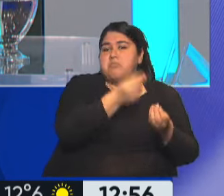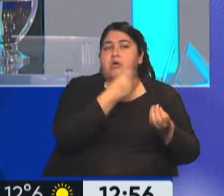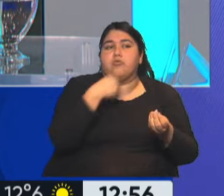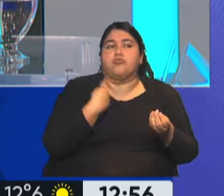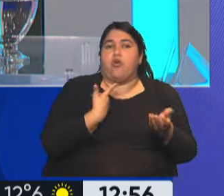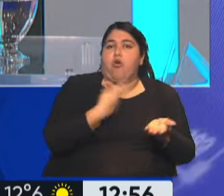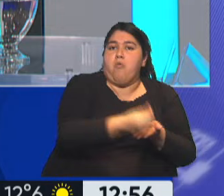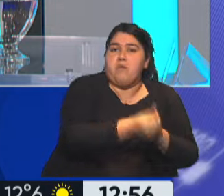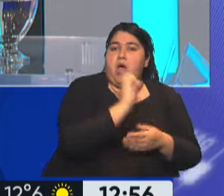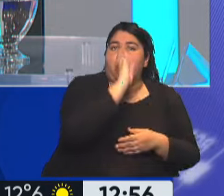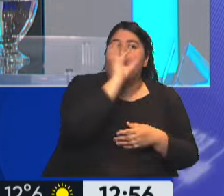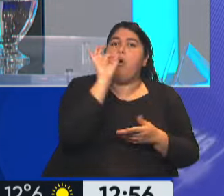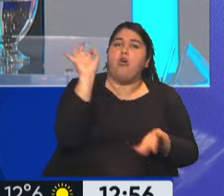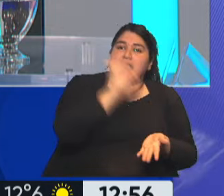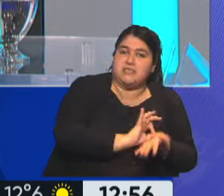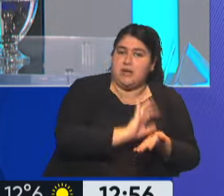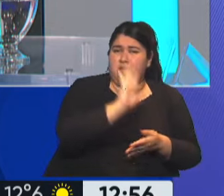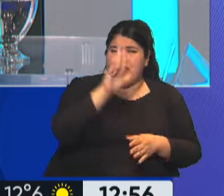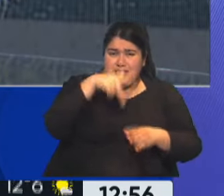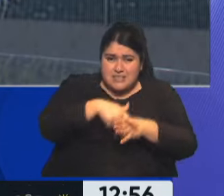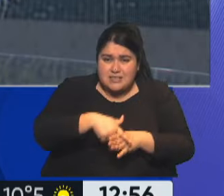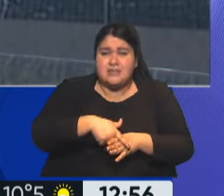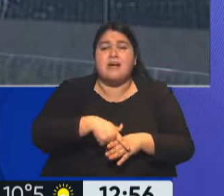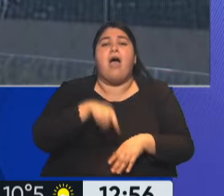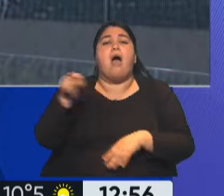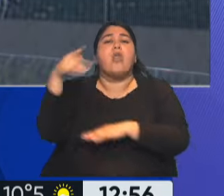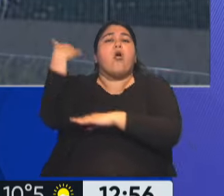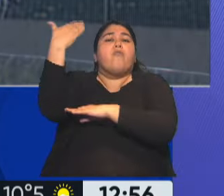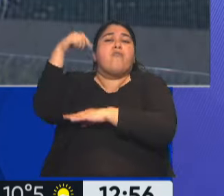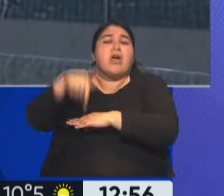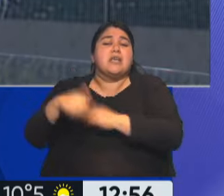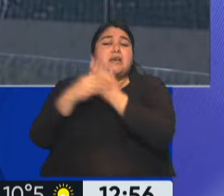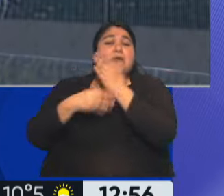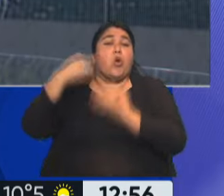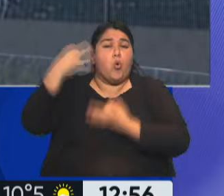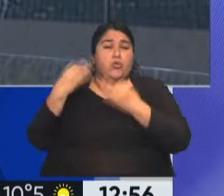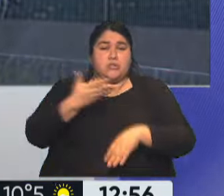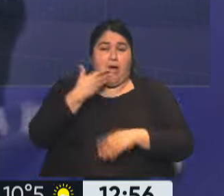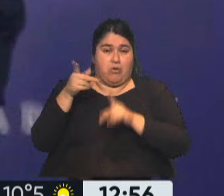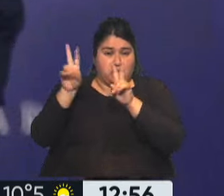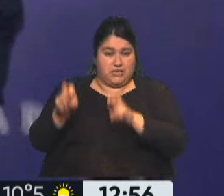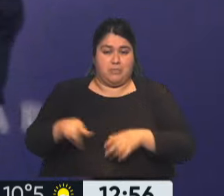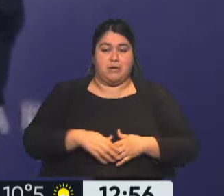club o lo arranques de cero. Dame un segundito porque vamos a la conferencia de prensa del Ministro de Justicia que está hablando del tema.